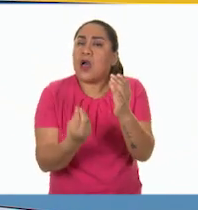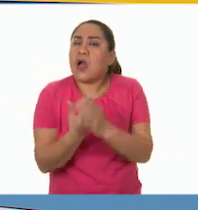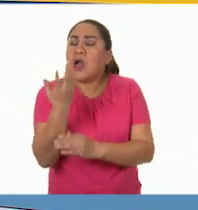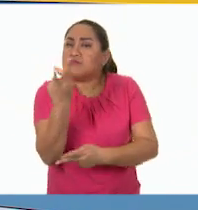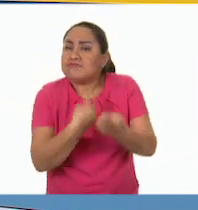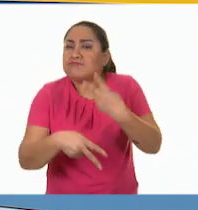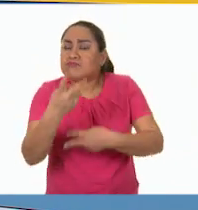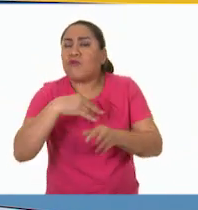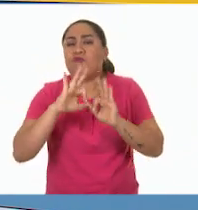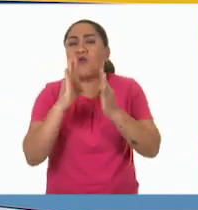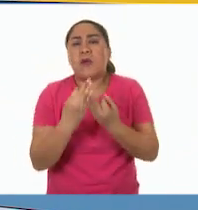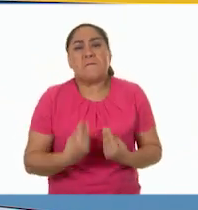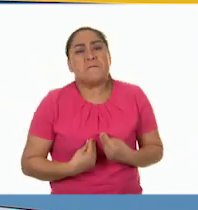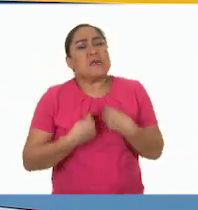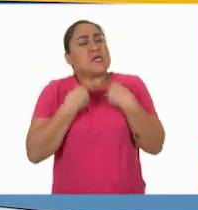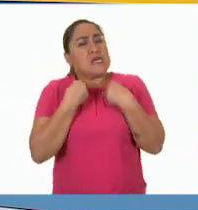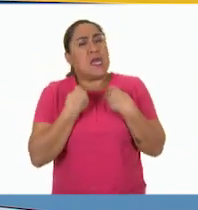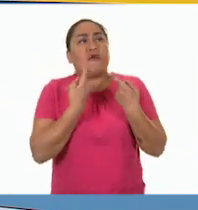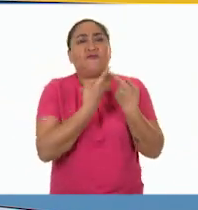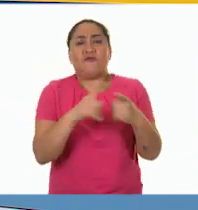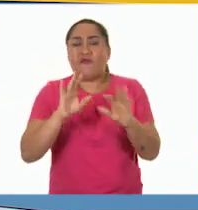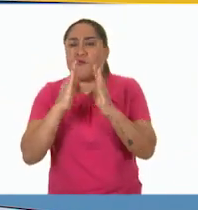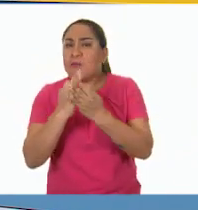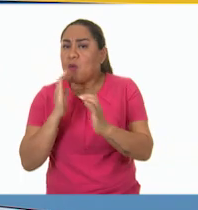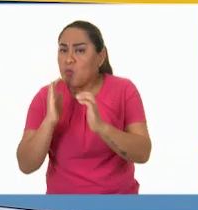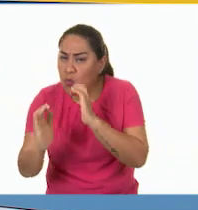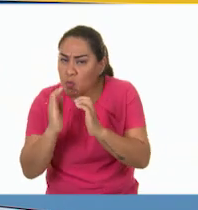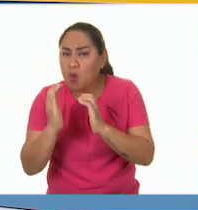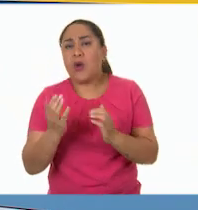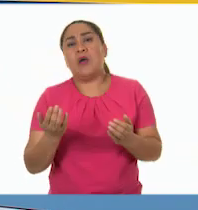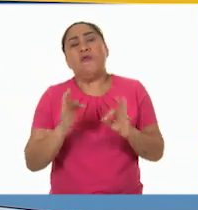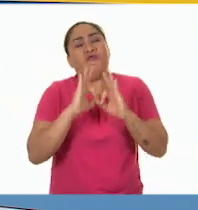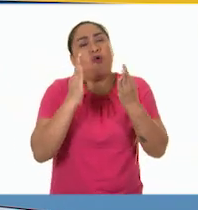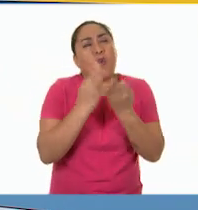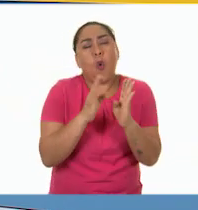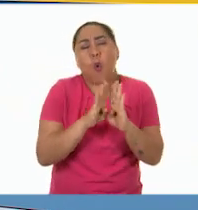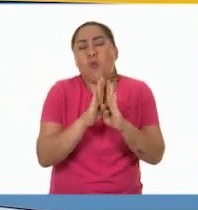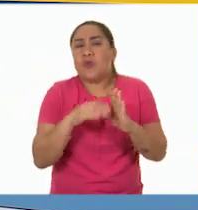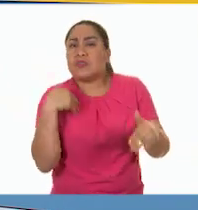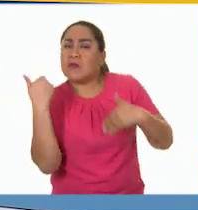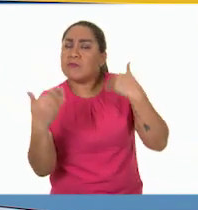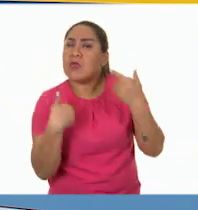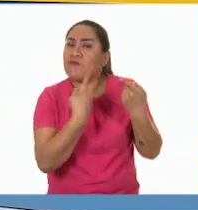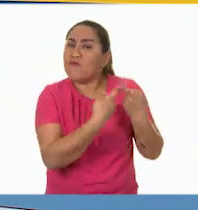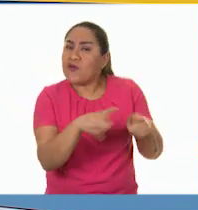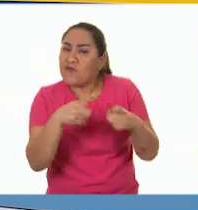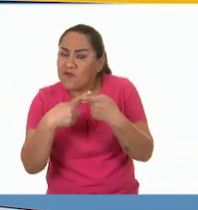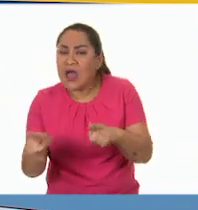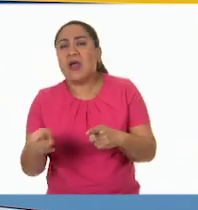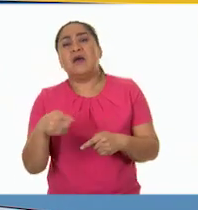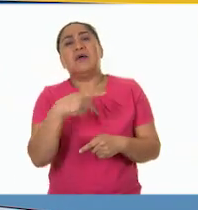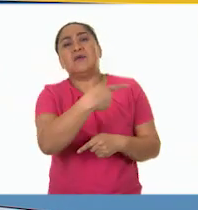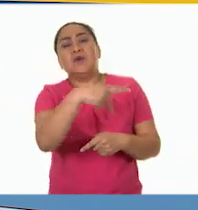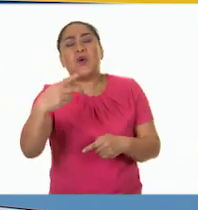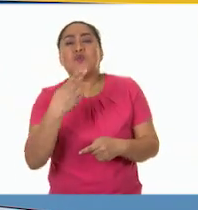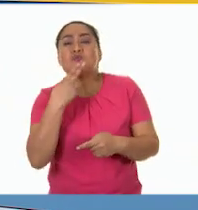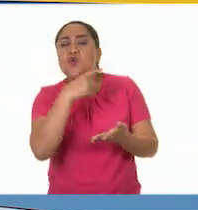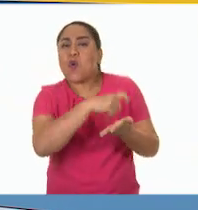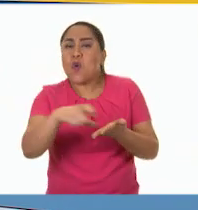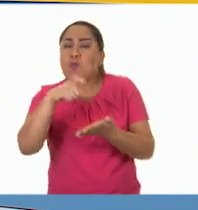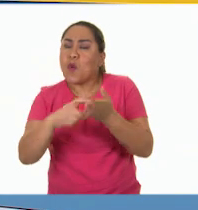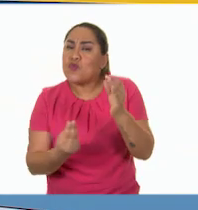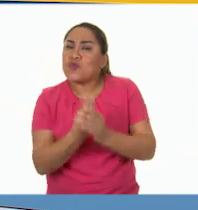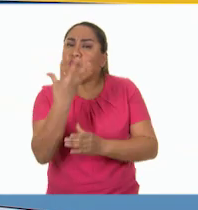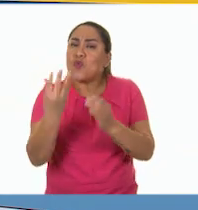basados en nuevas formas de comunicación y entretenimiento, y también en nuevas prácticas de consumo. A través de la